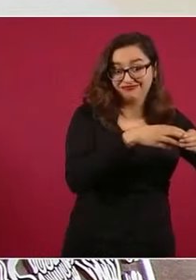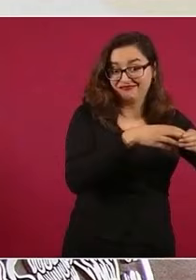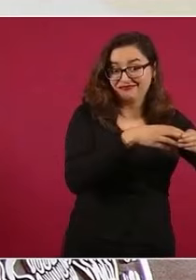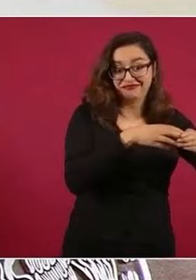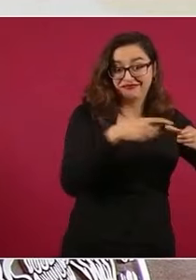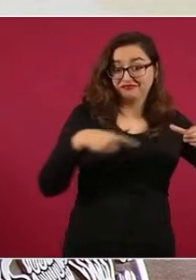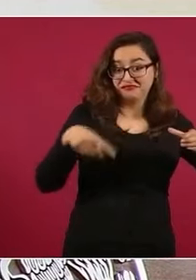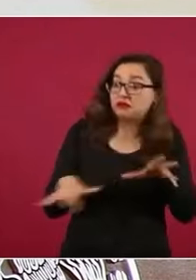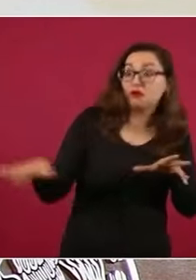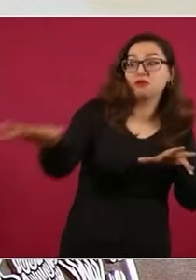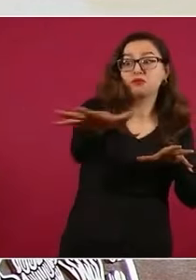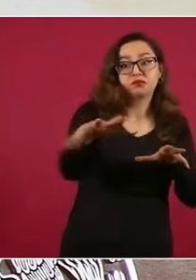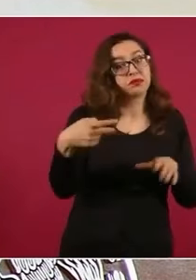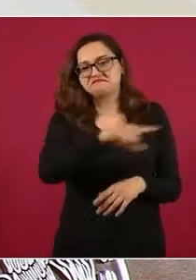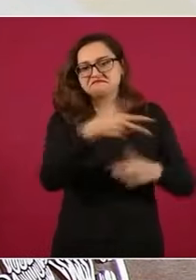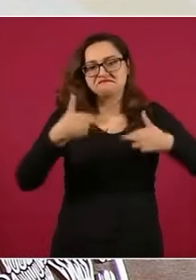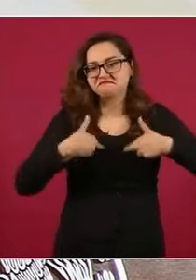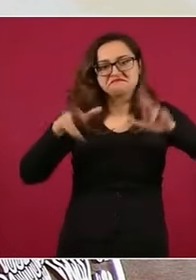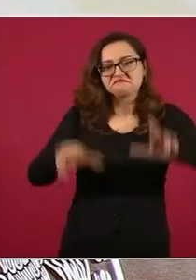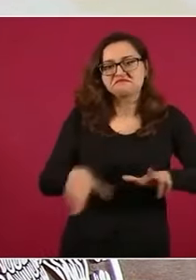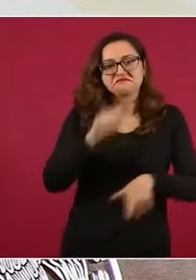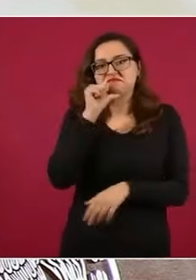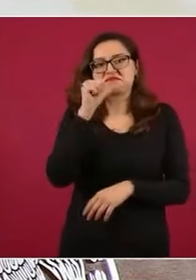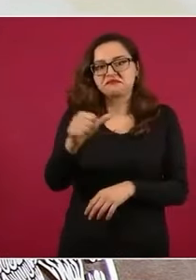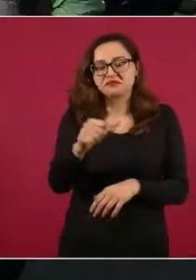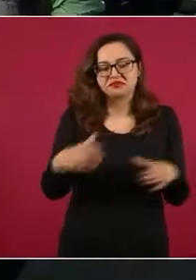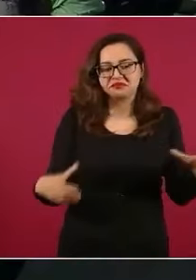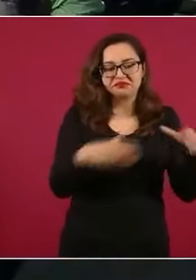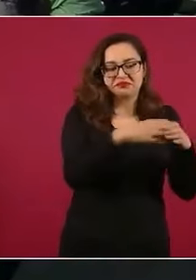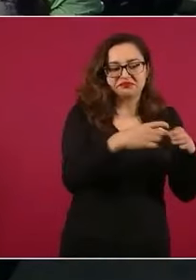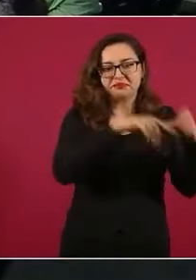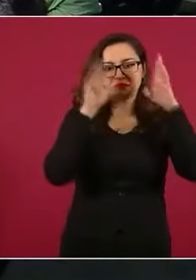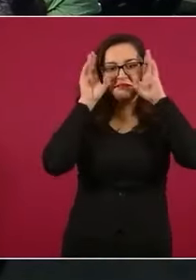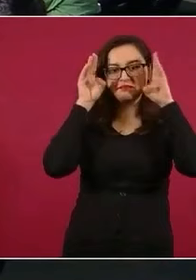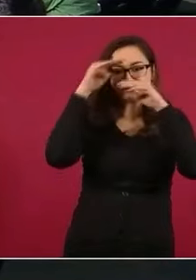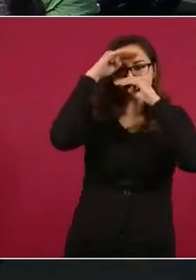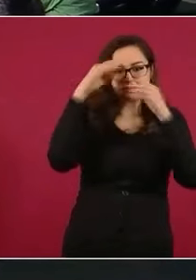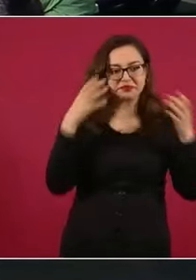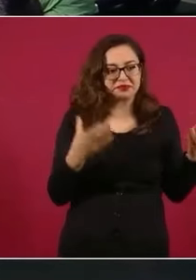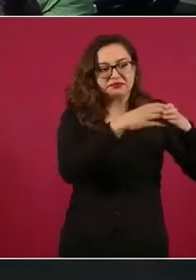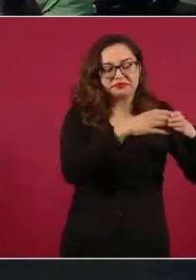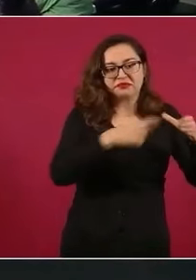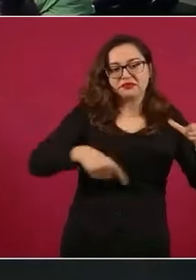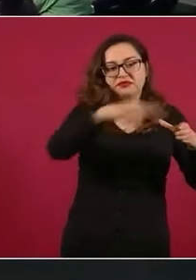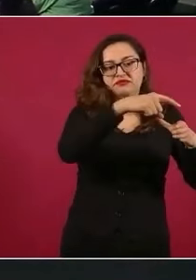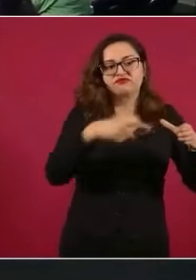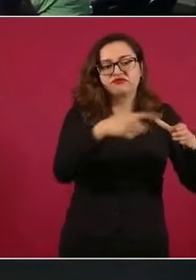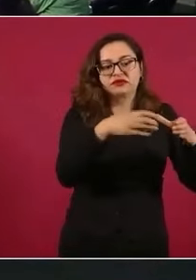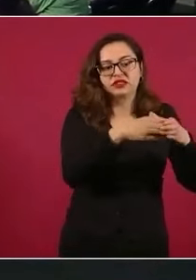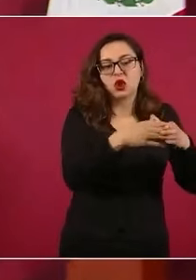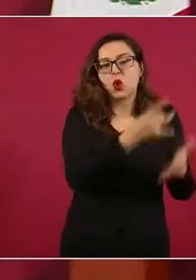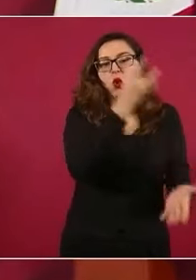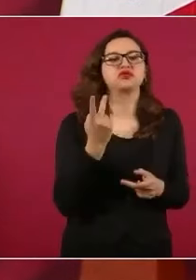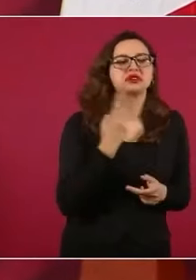en sentido estricto no lo son. La mayoría de estos señores del conservadurismo son representantes de los grupos de